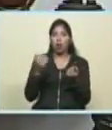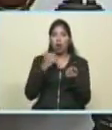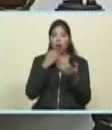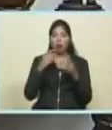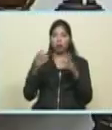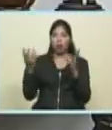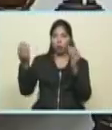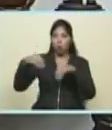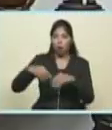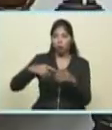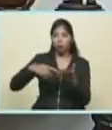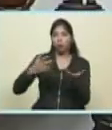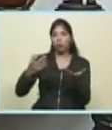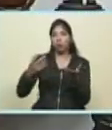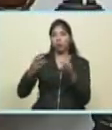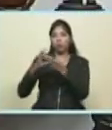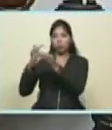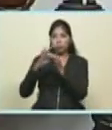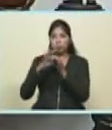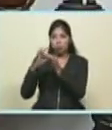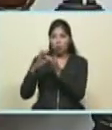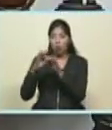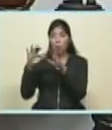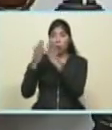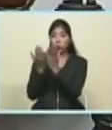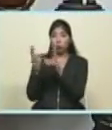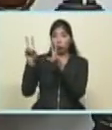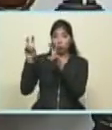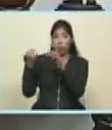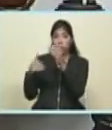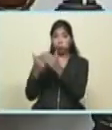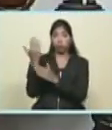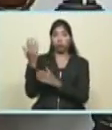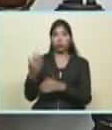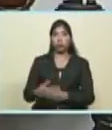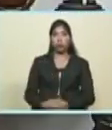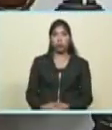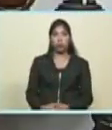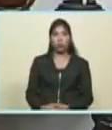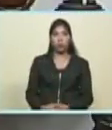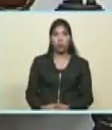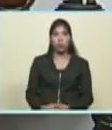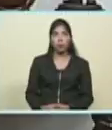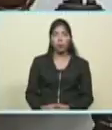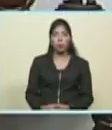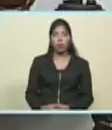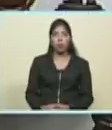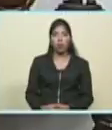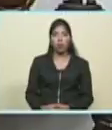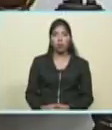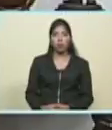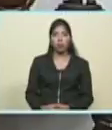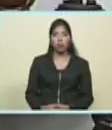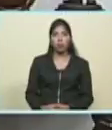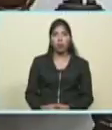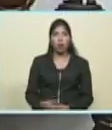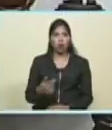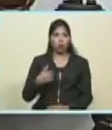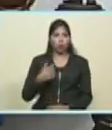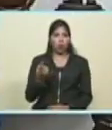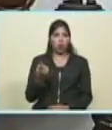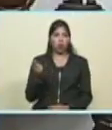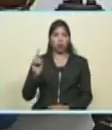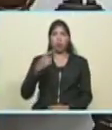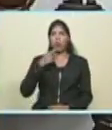alianzas internacionales con el mundo emergente. A bien hablar de Venezuela, porque yo no salgo a mal